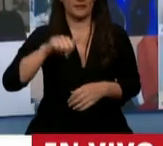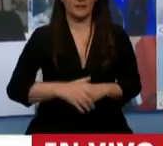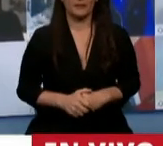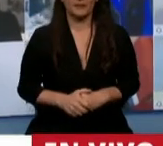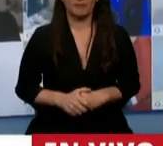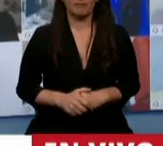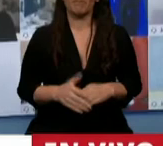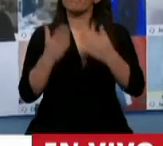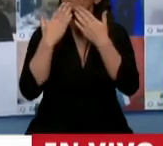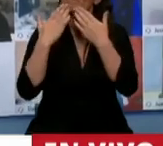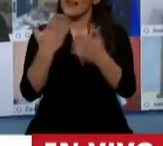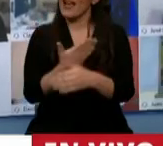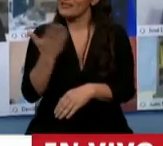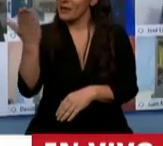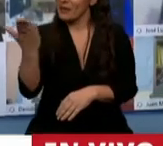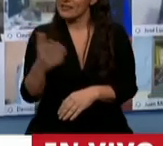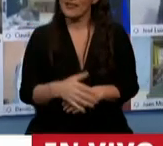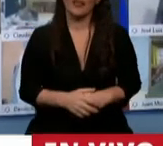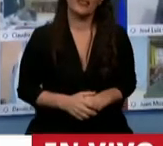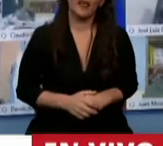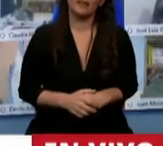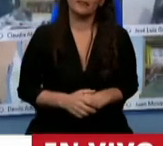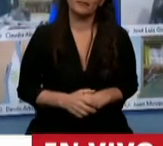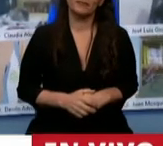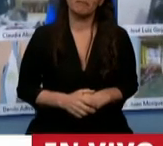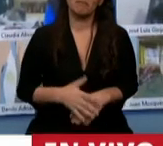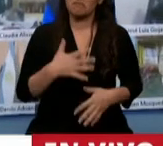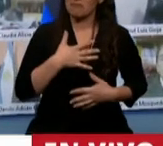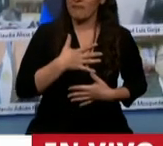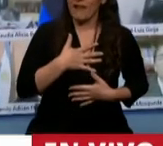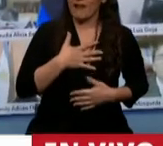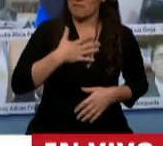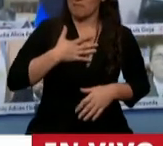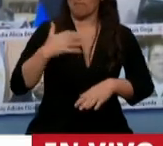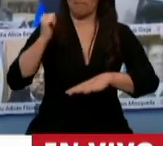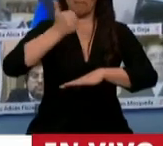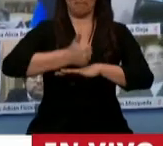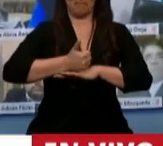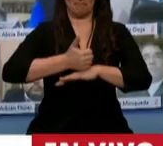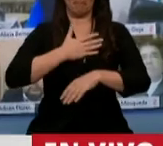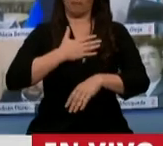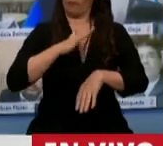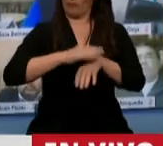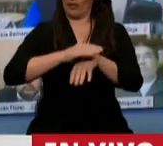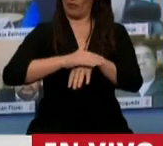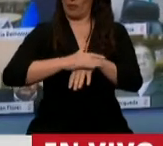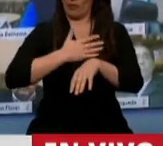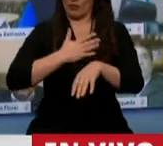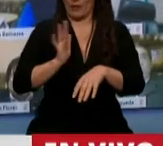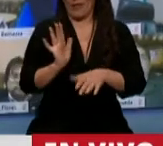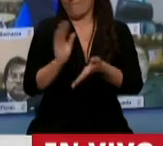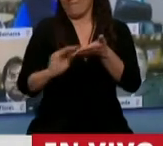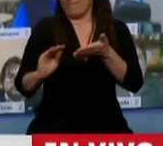Gracias señora Presidenta. La verdad es que celebro estar acá asumiendo la responsabilidad que tenemos como